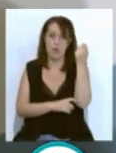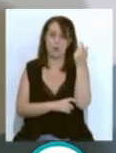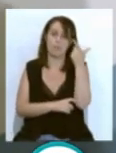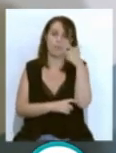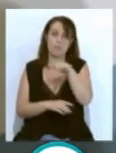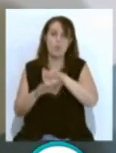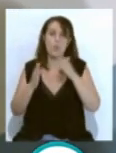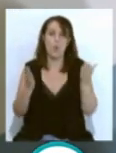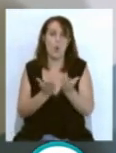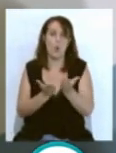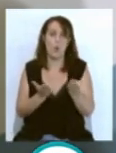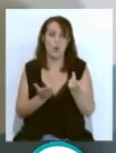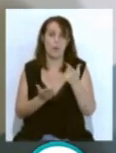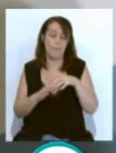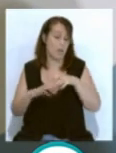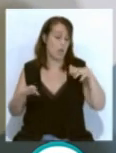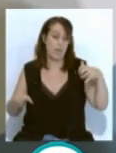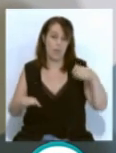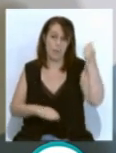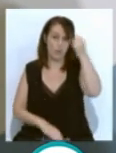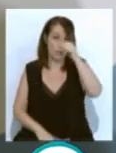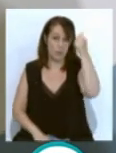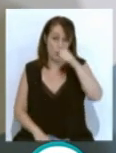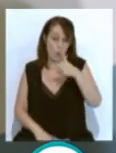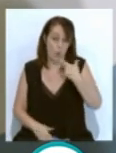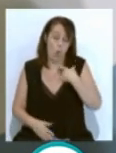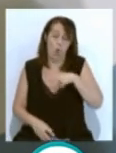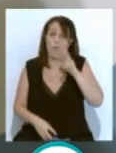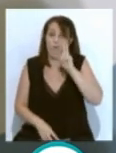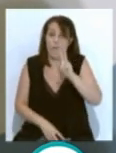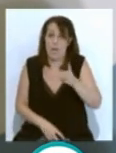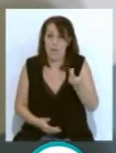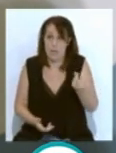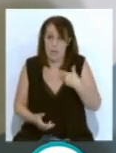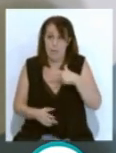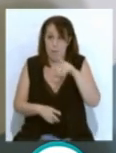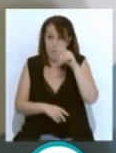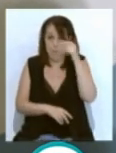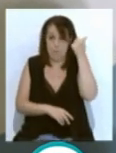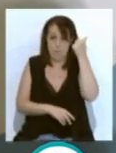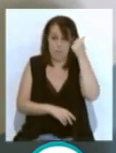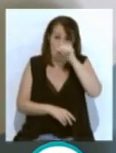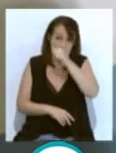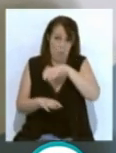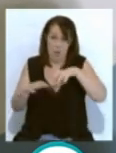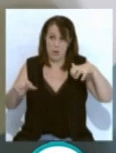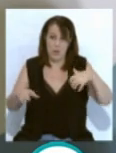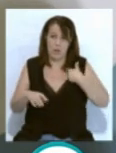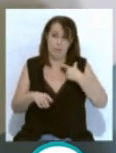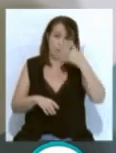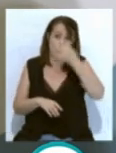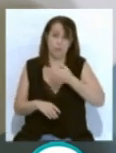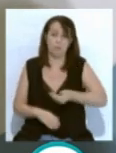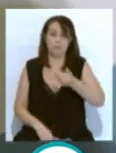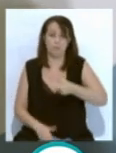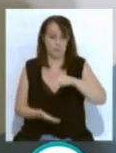es mayoritariamente masculino o lo que se ve está muy masculinizado y creemos que era fundamental